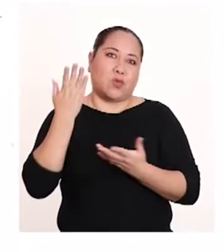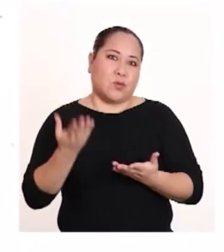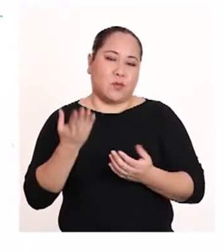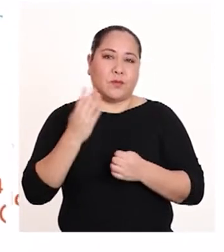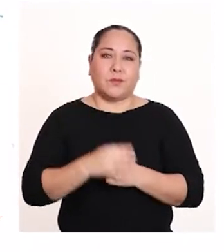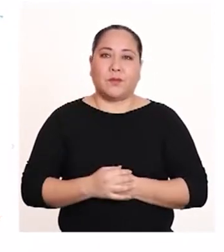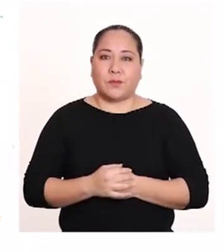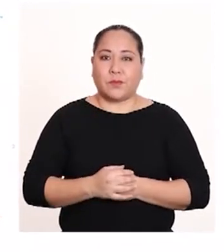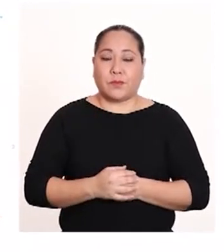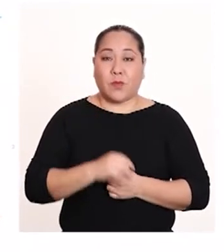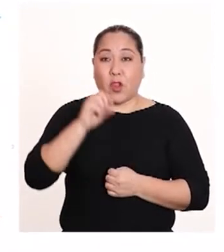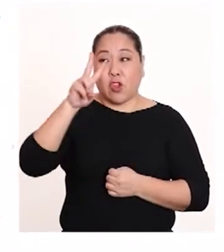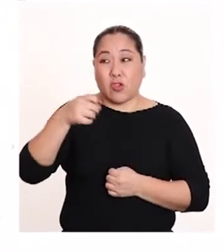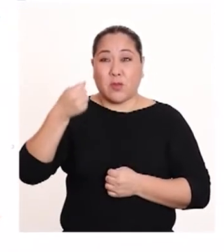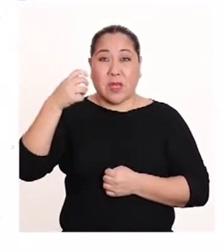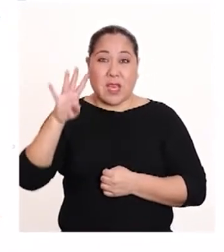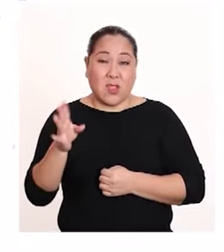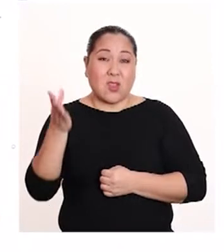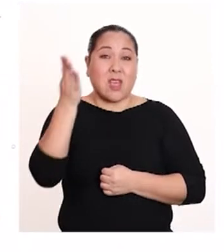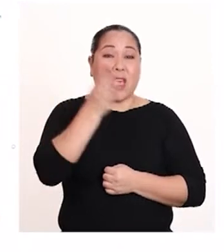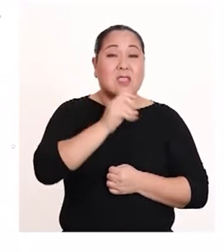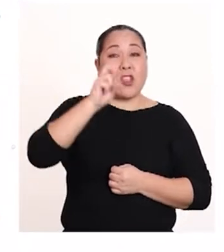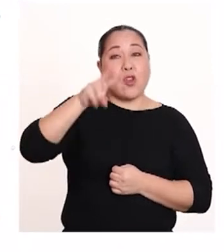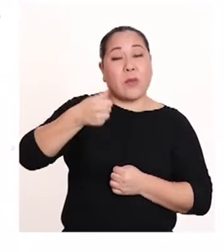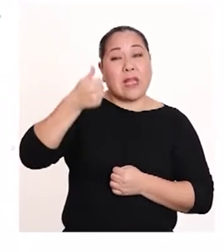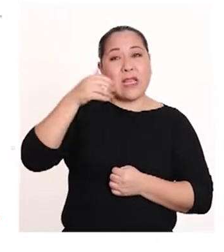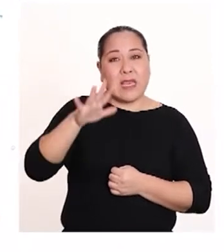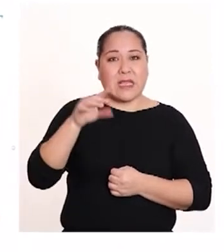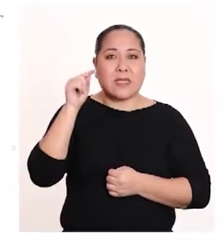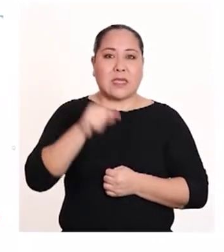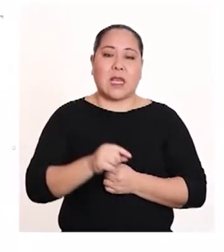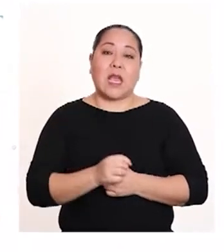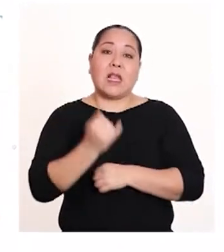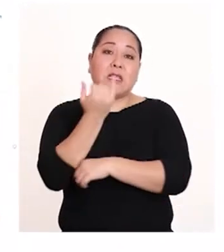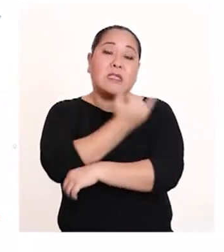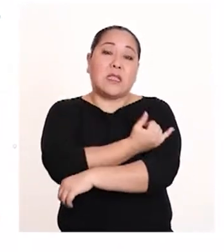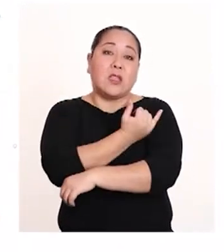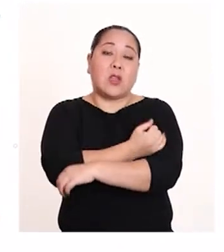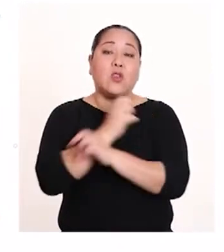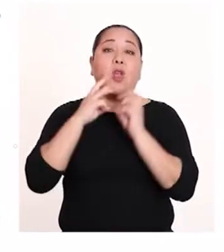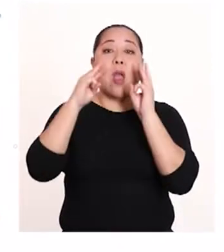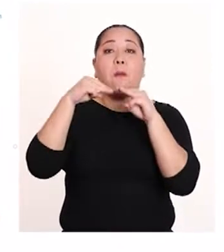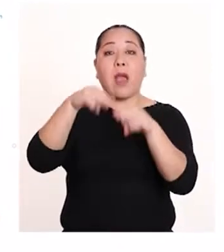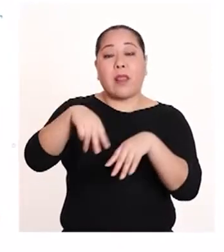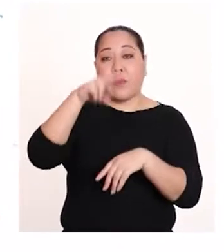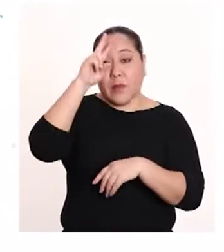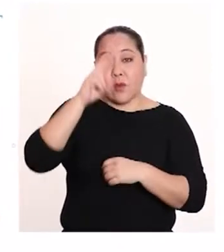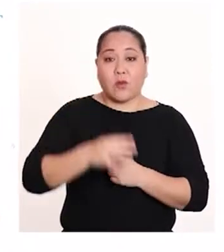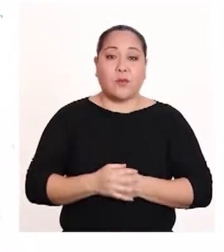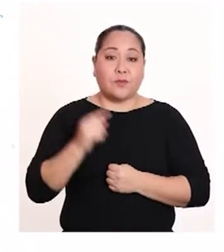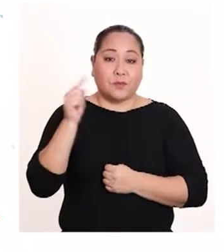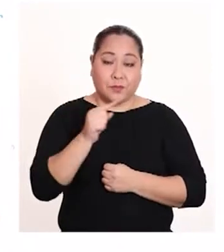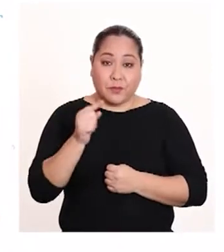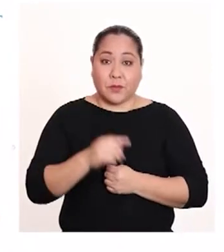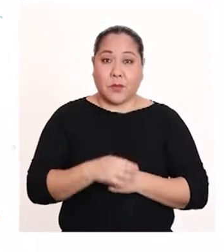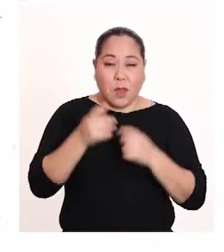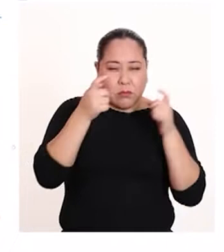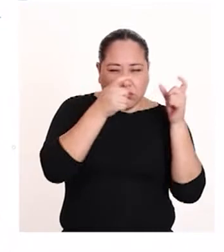uso. Entre el 2014 y 2015, el Instituto del Mar del Perú y Marpe